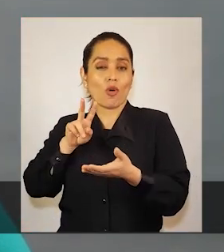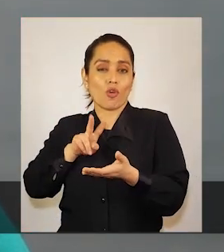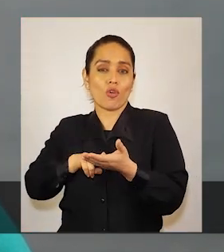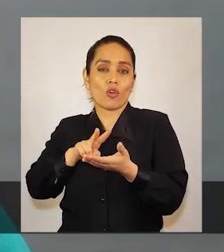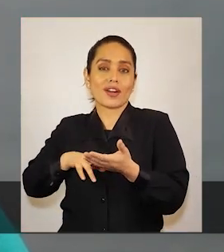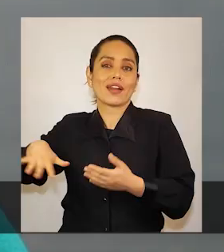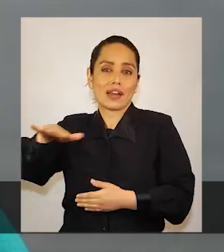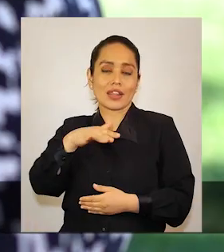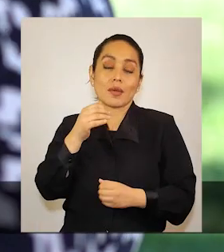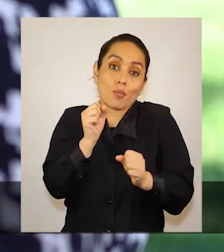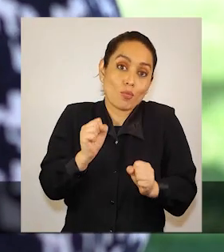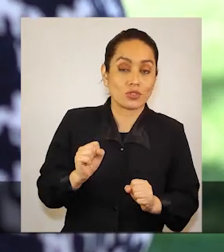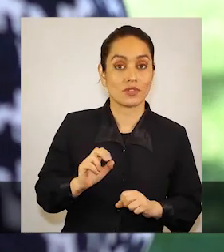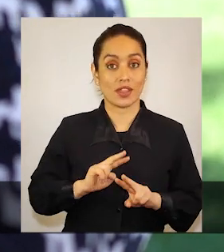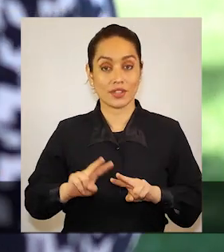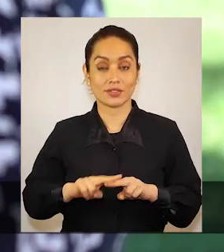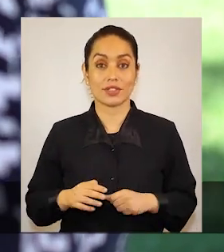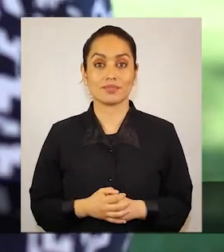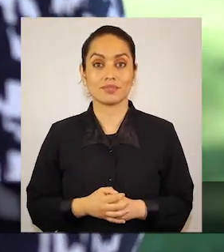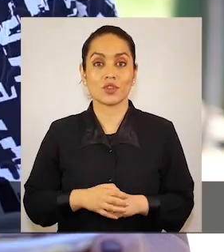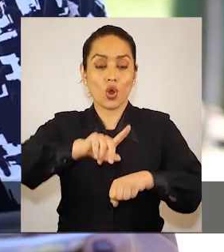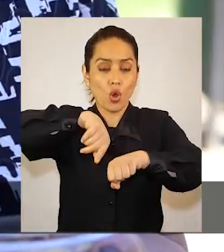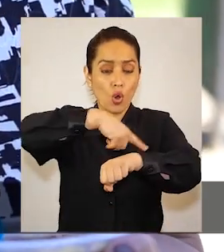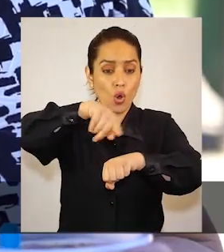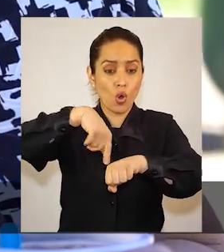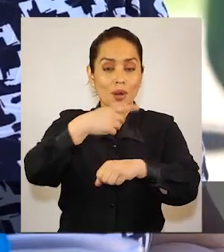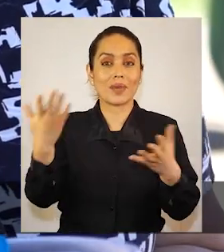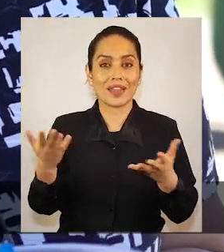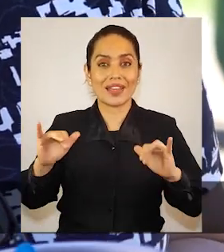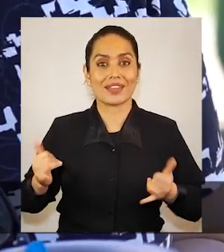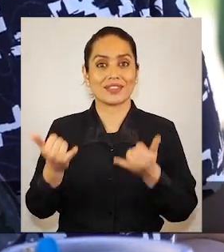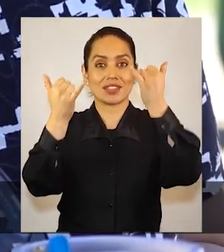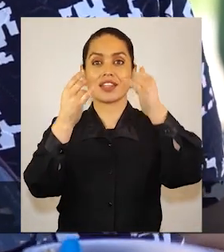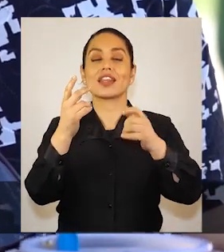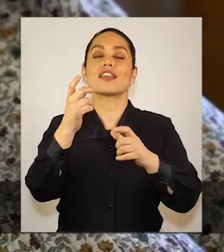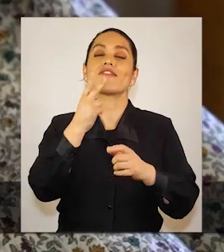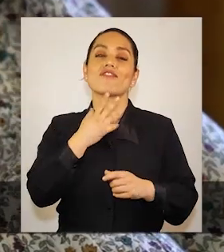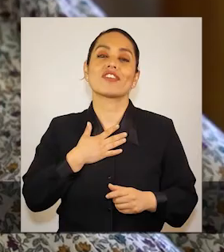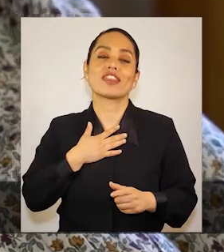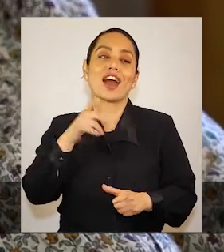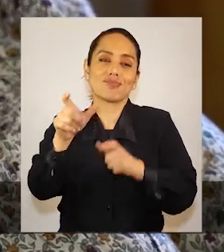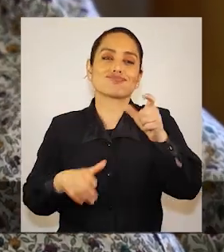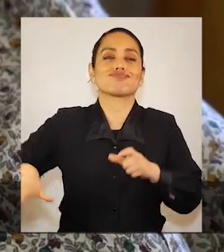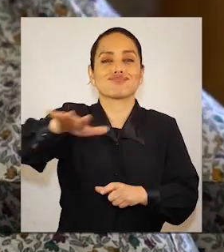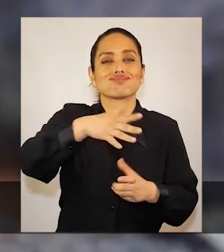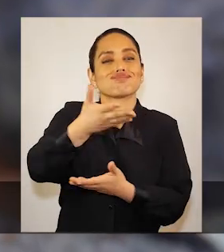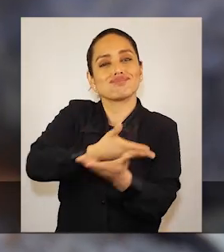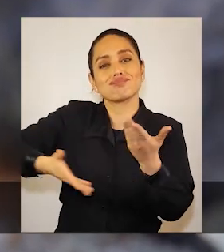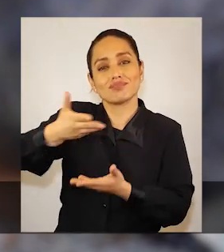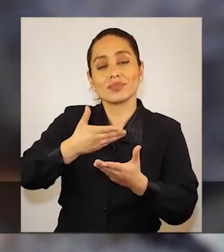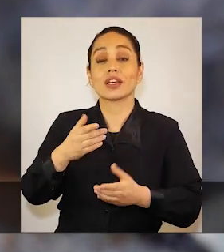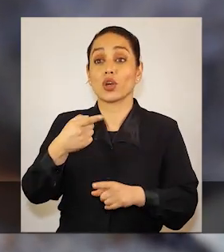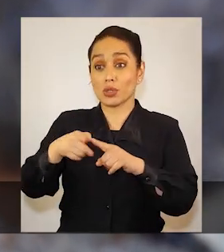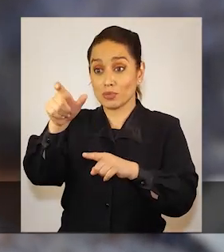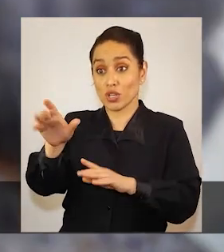posibilidades. Destinar horas a entretención y vida social. Una buena comunicación